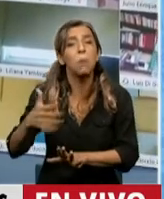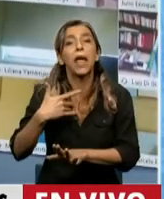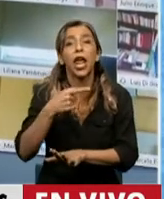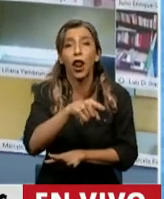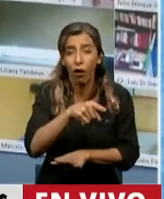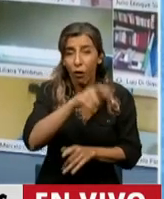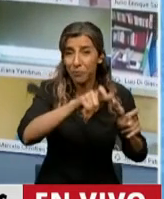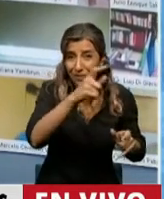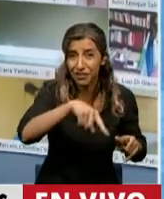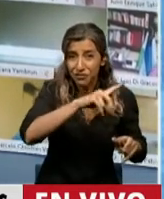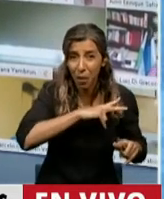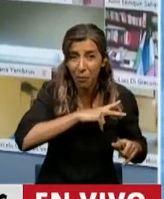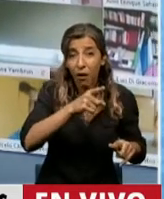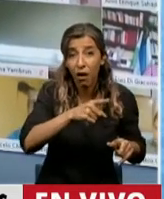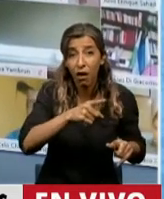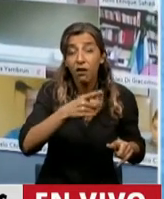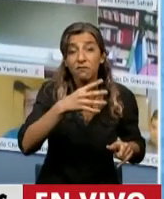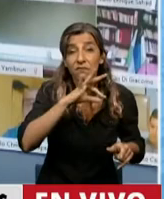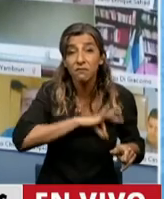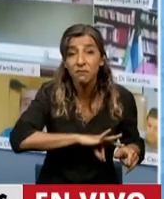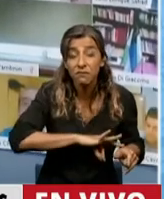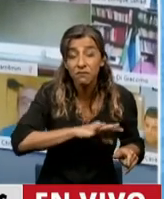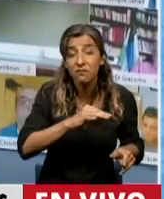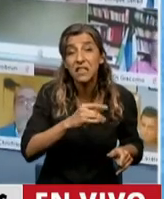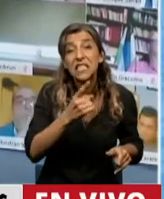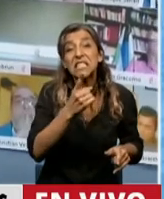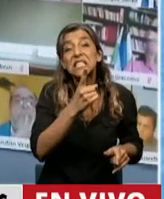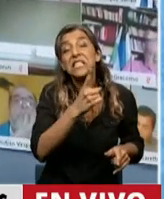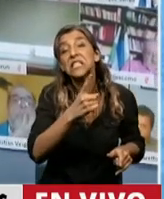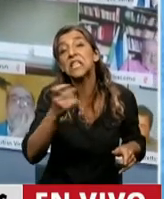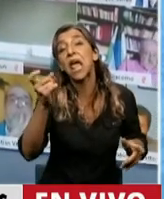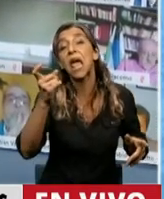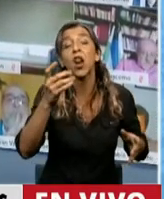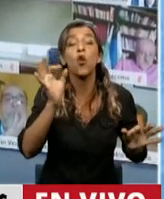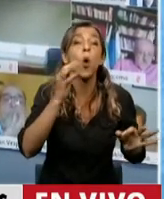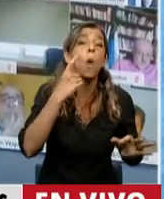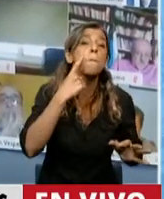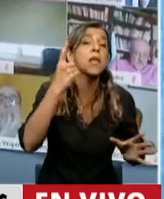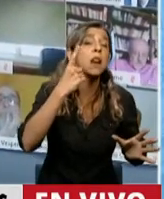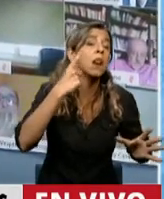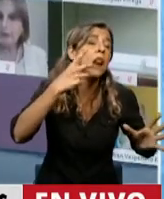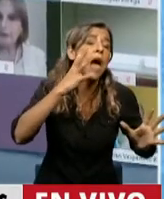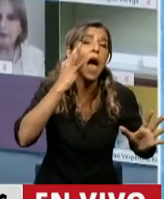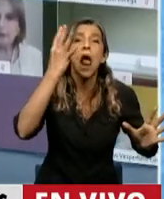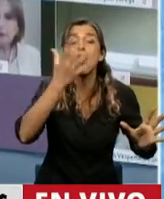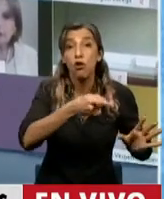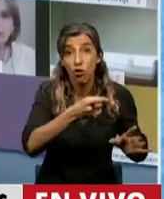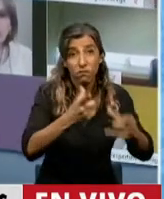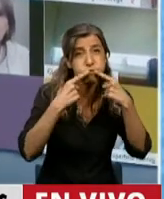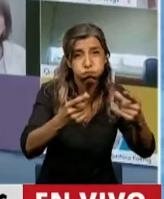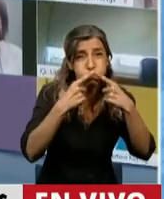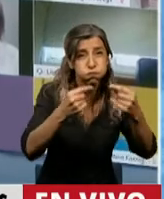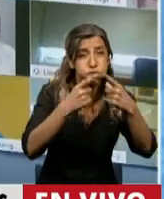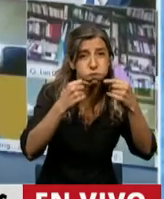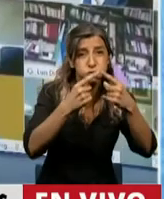cobran ingresos de algunos cientos de pesos o a lo sumo de algunos miles y están reclamando y tenemos